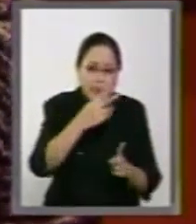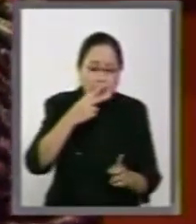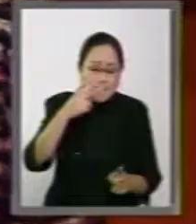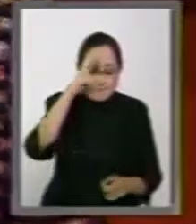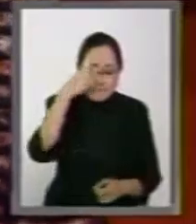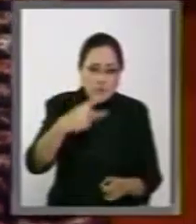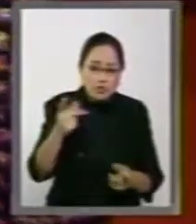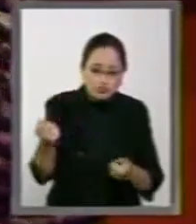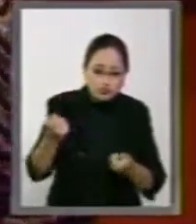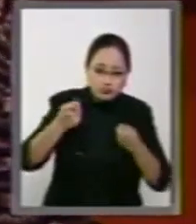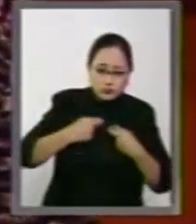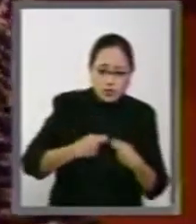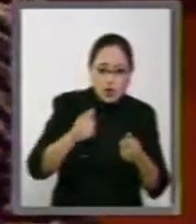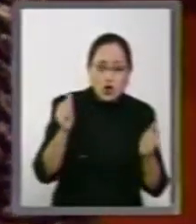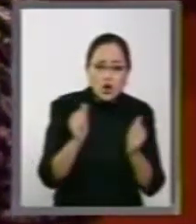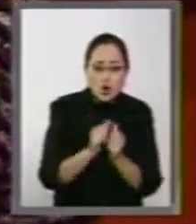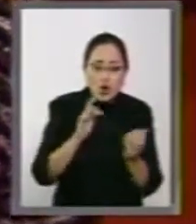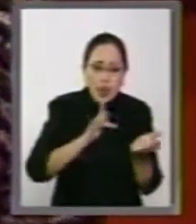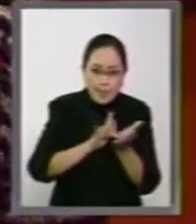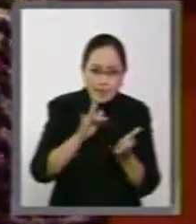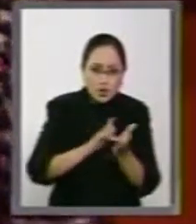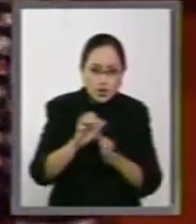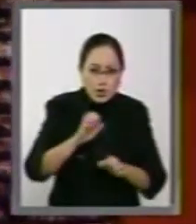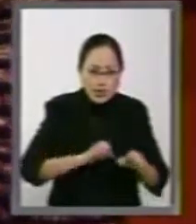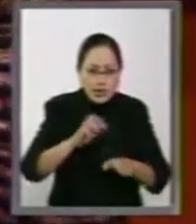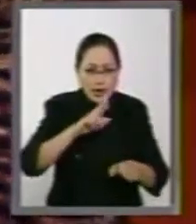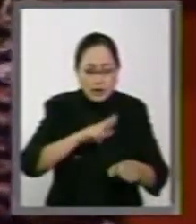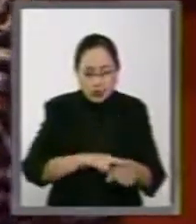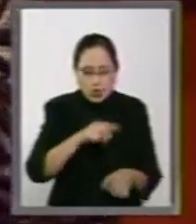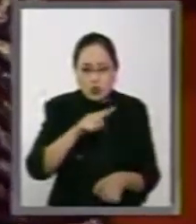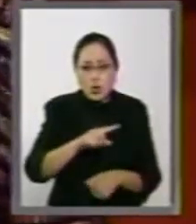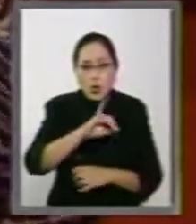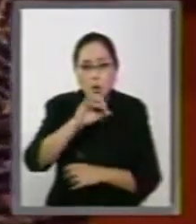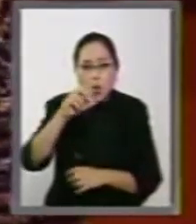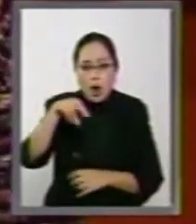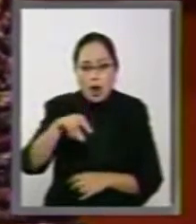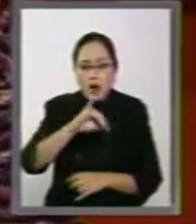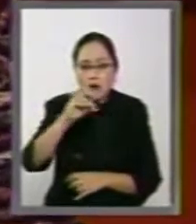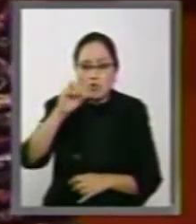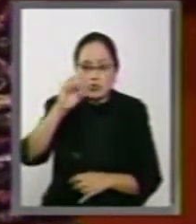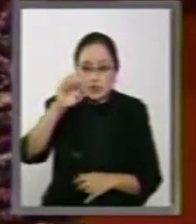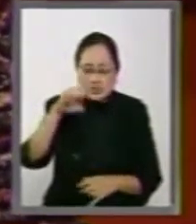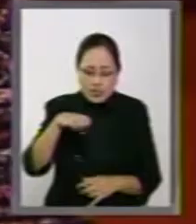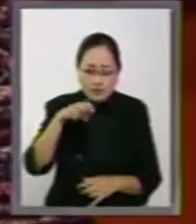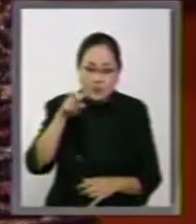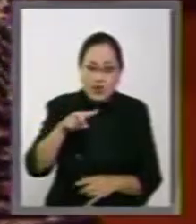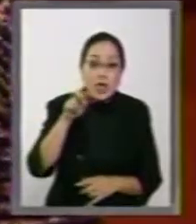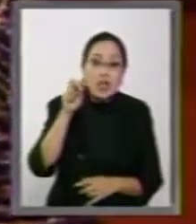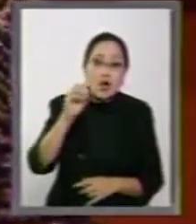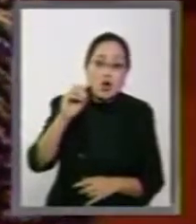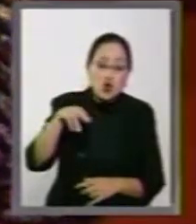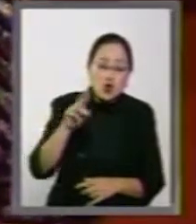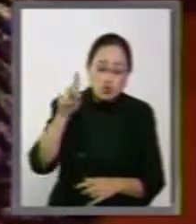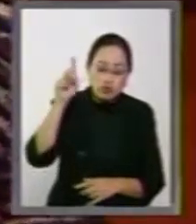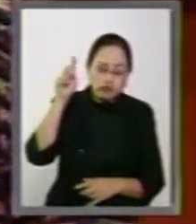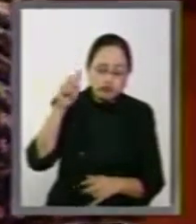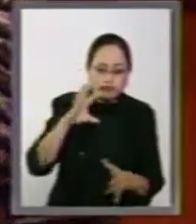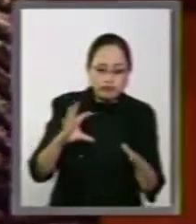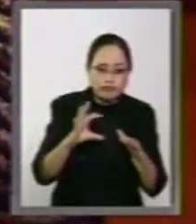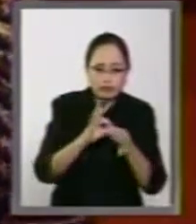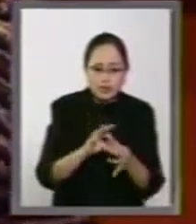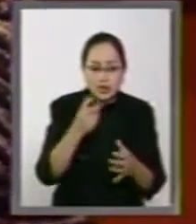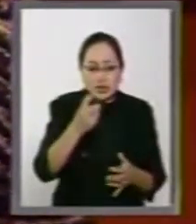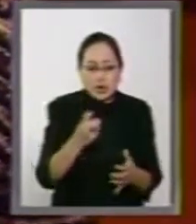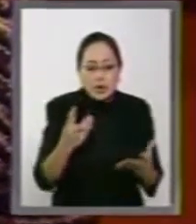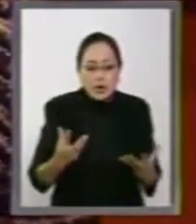está enfrentando con el apoyo del embajador Juan José Ignacio López Camacho desde la Organización de las Naciones Unidas y en el